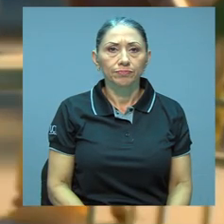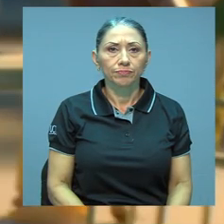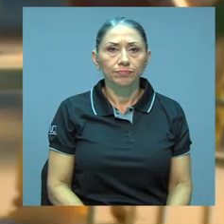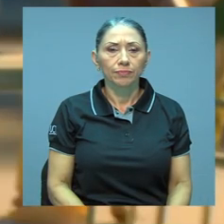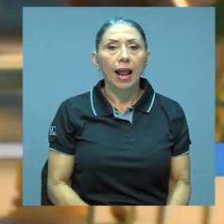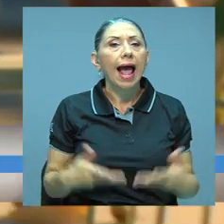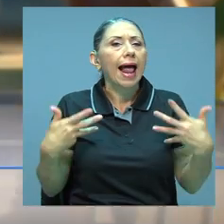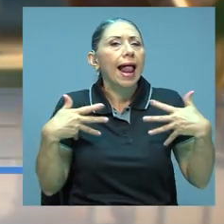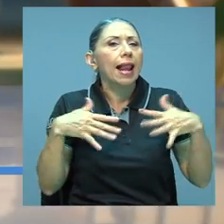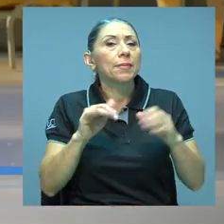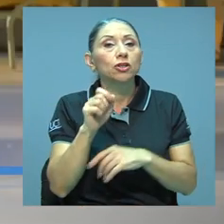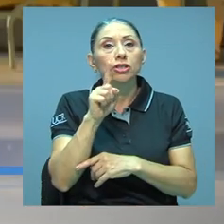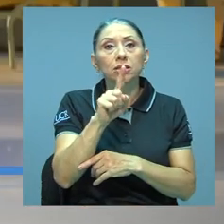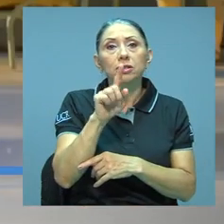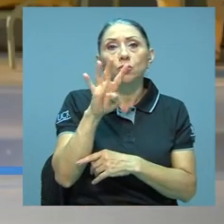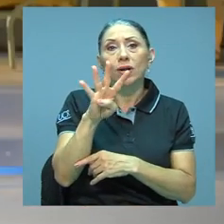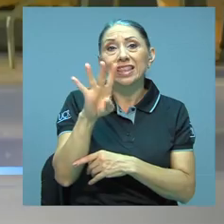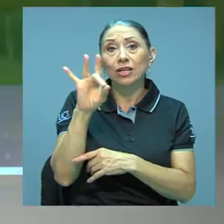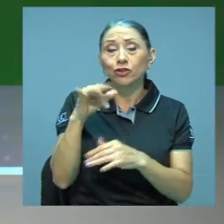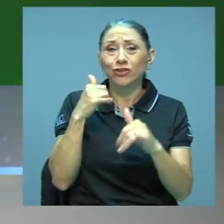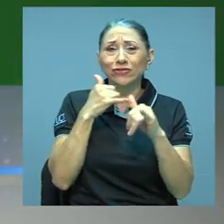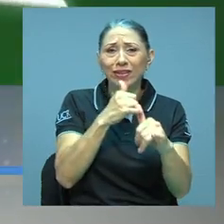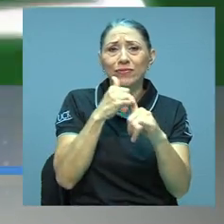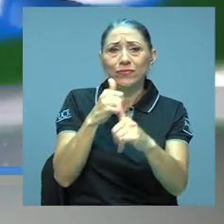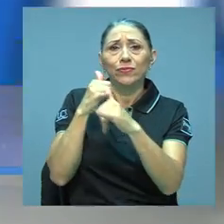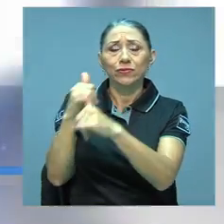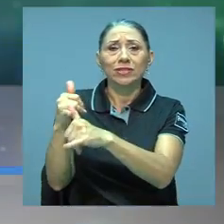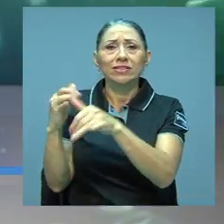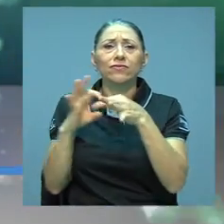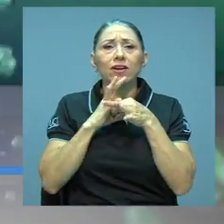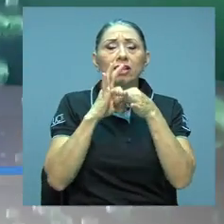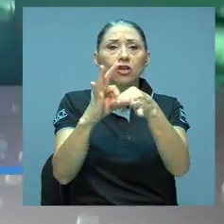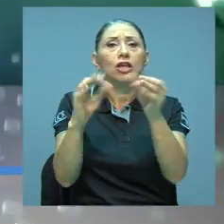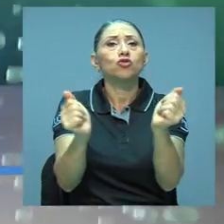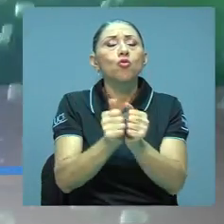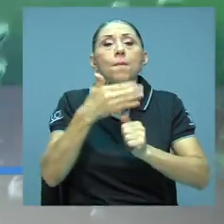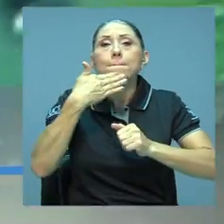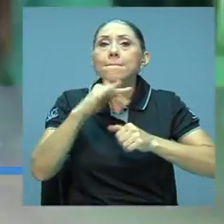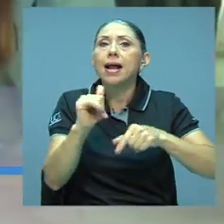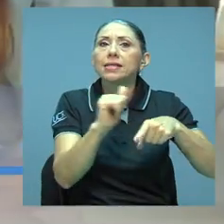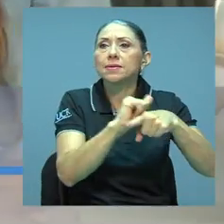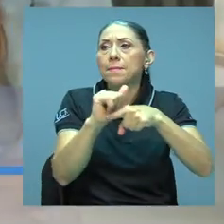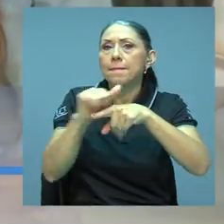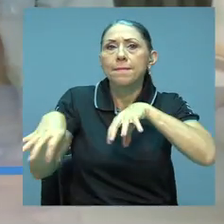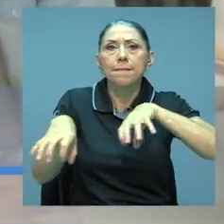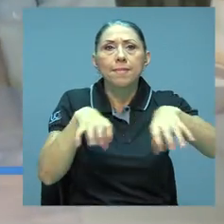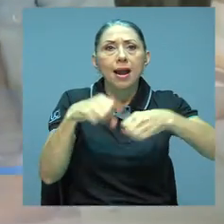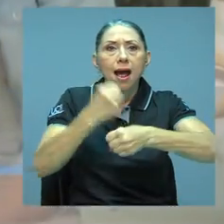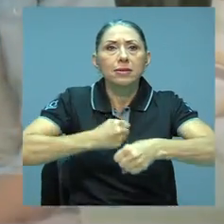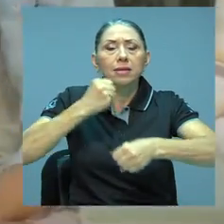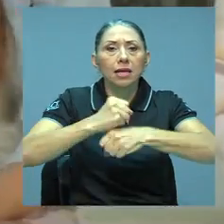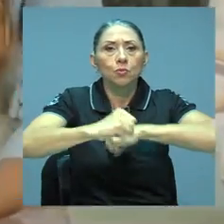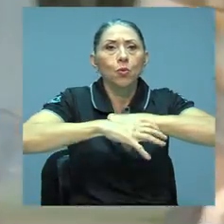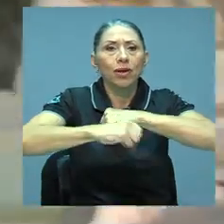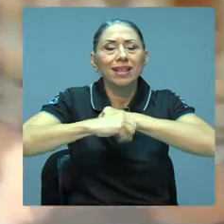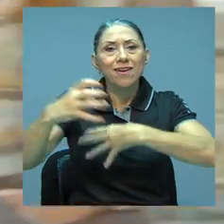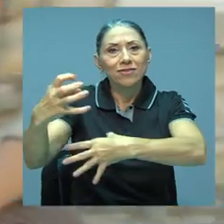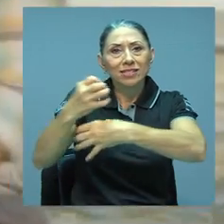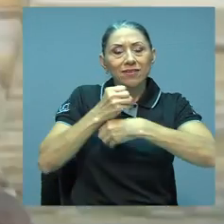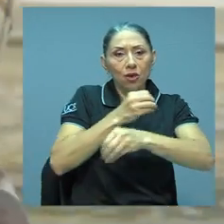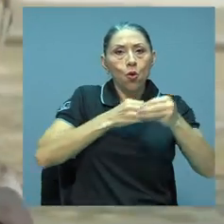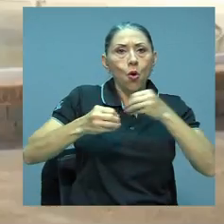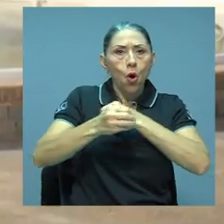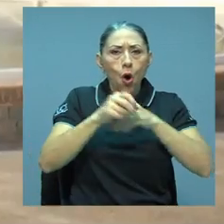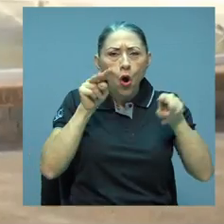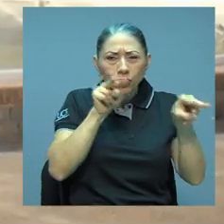Al menos 148 denuncias relacionadas a malas prácticas publicitarias fueron recibidas por el Observatorio